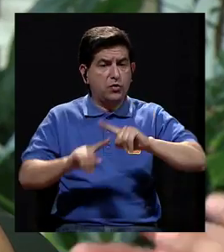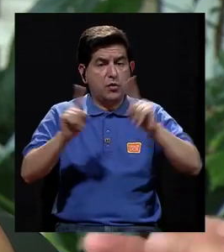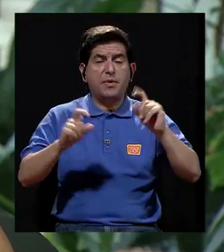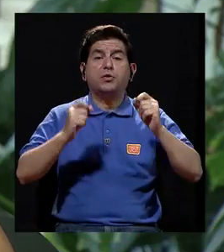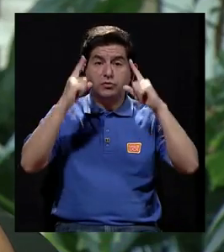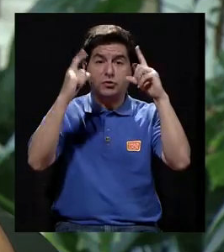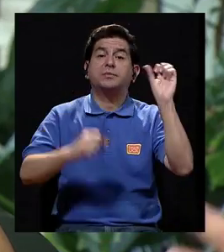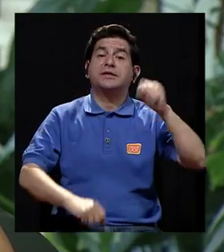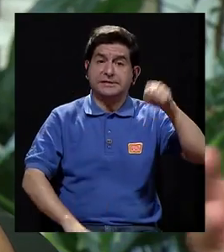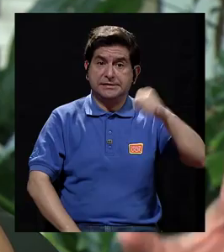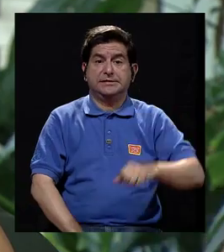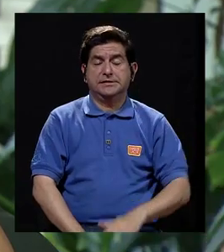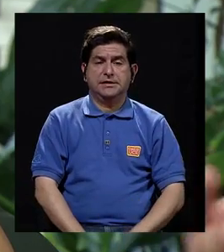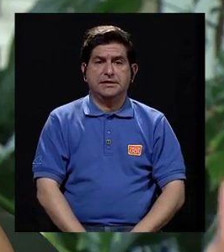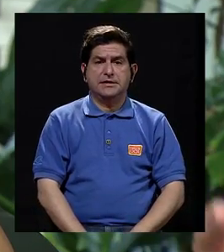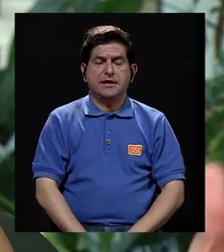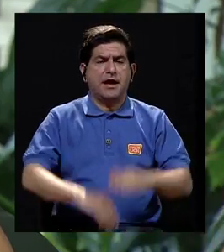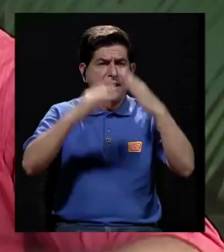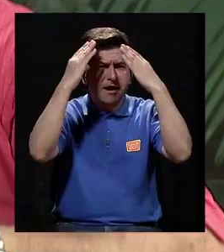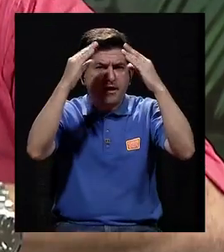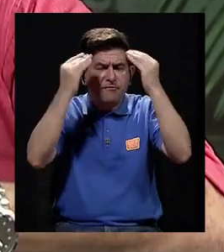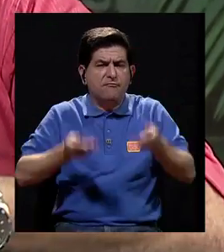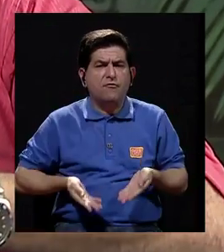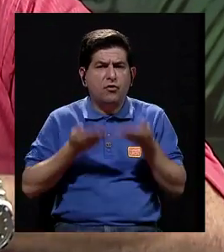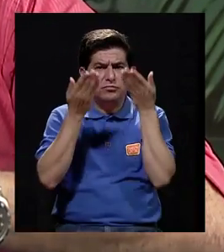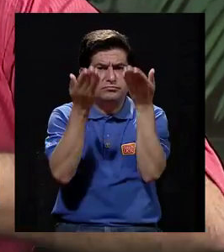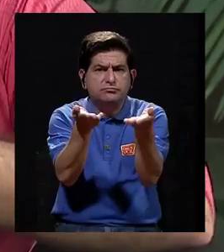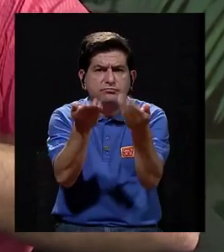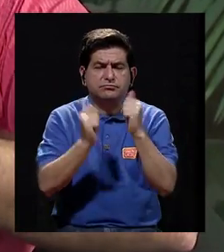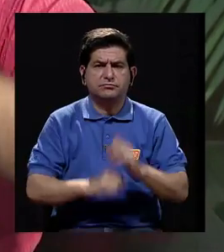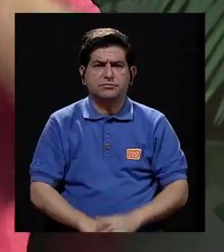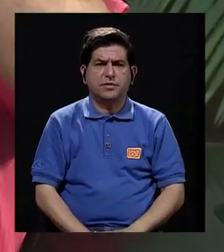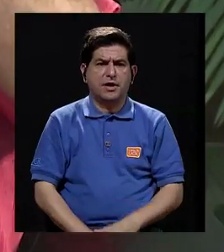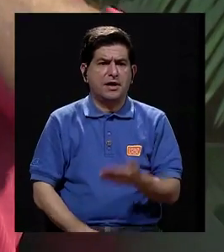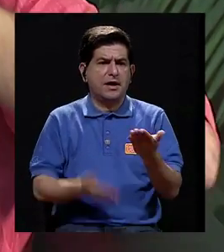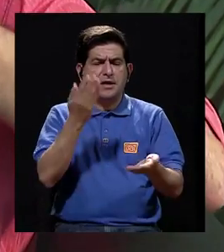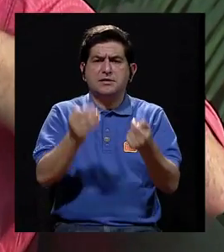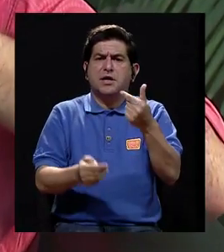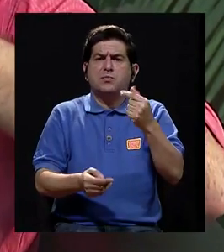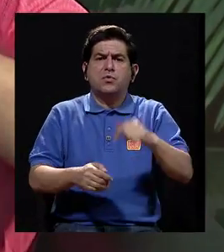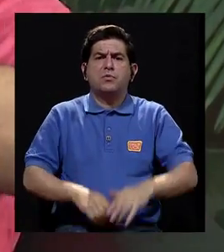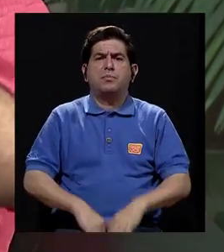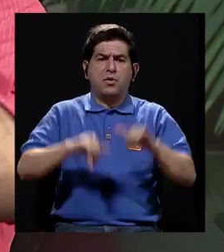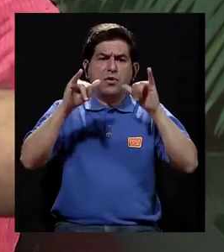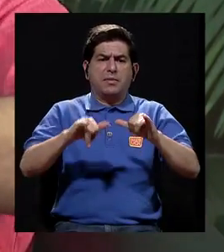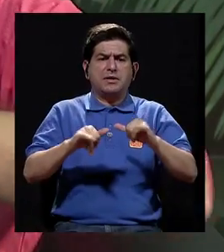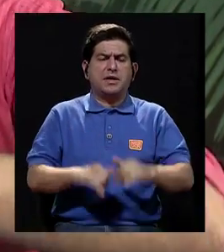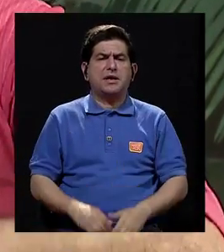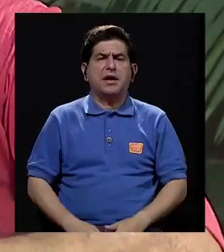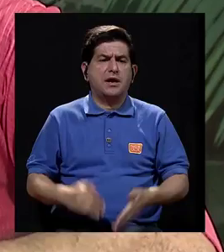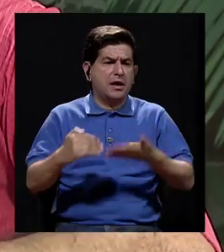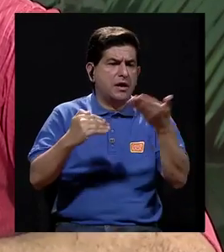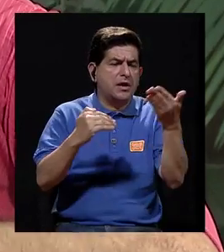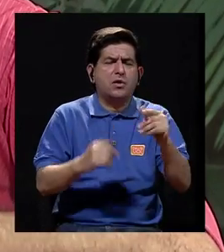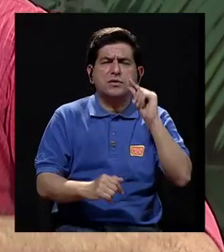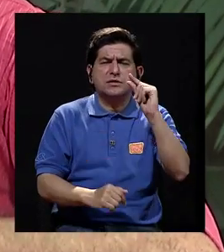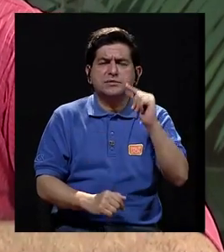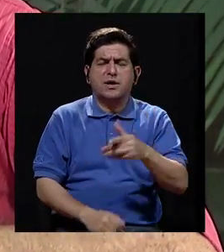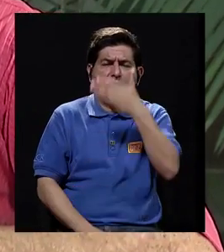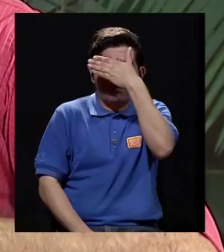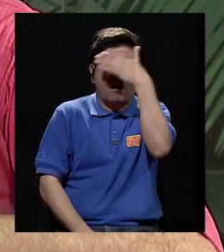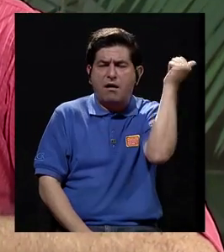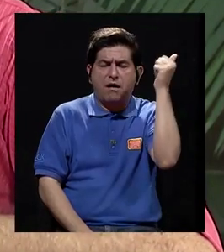Muchas veces el flujo de información que se les da, les queda poco. Y a eso se les olvida, pequeños detalles. Entonces,